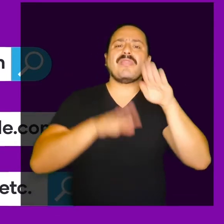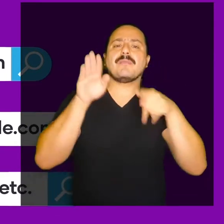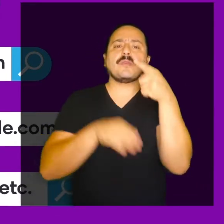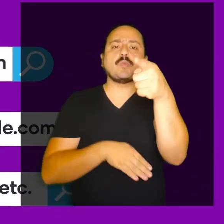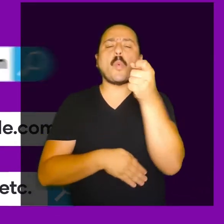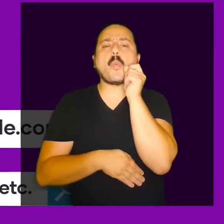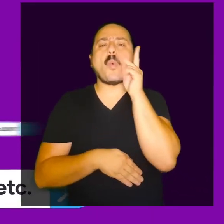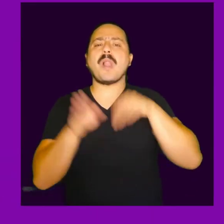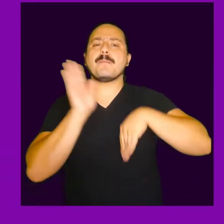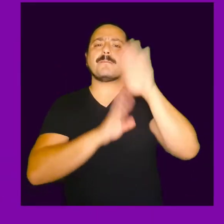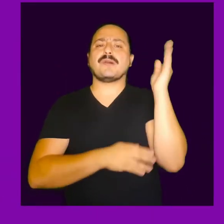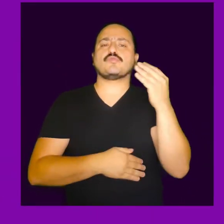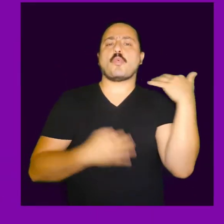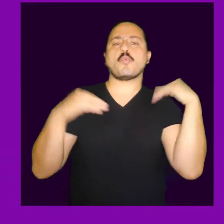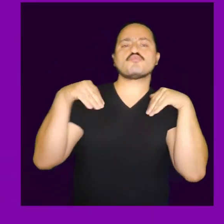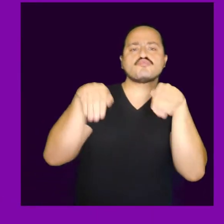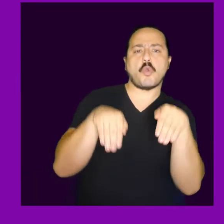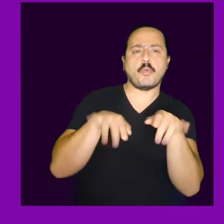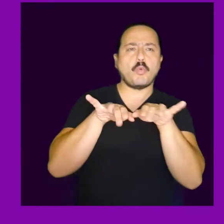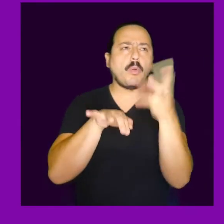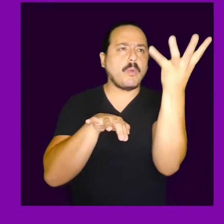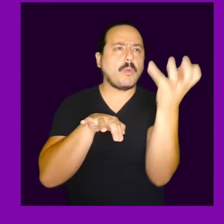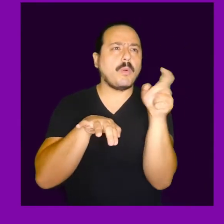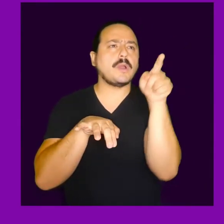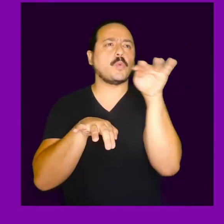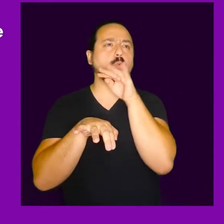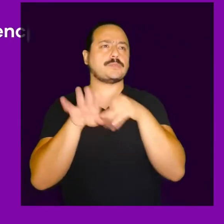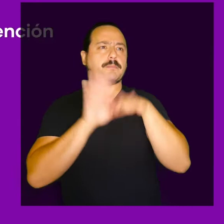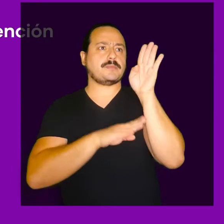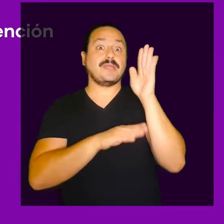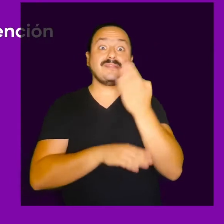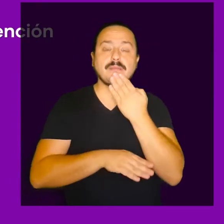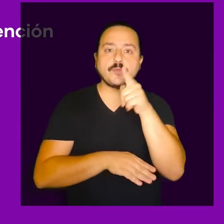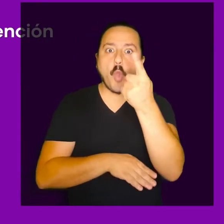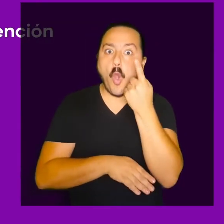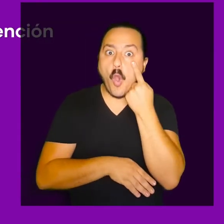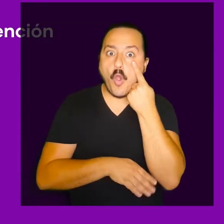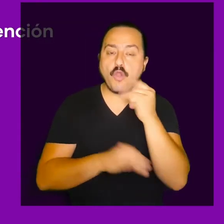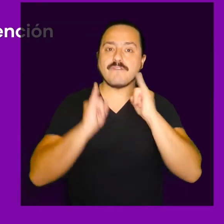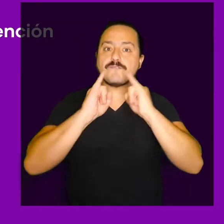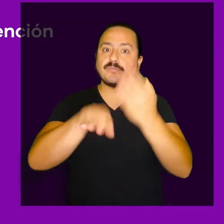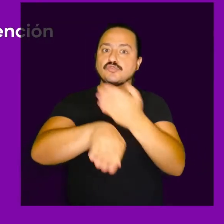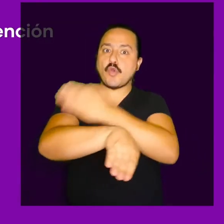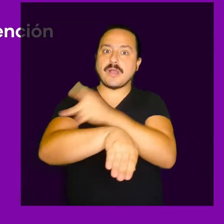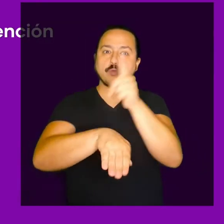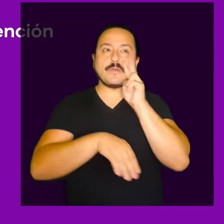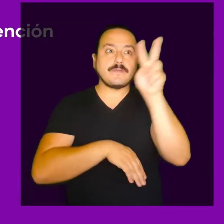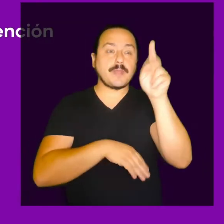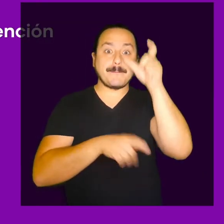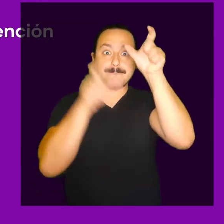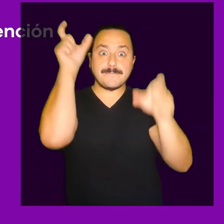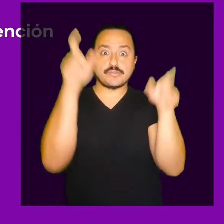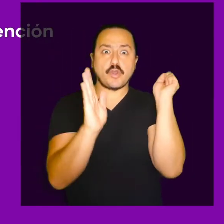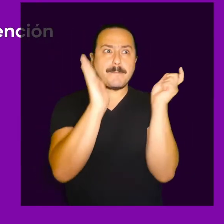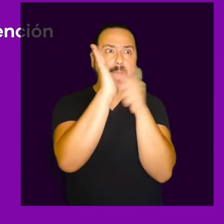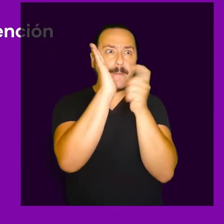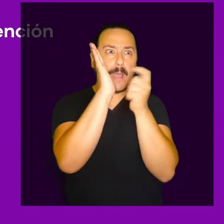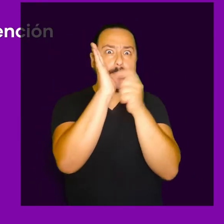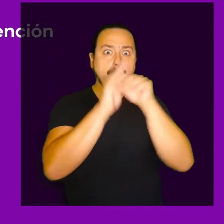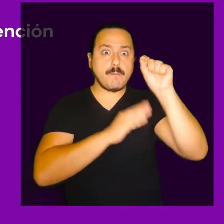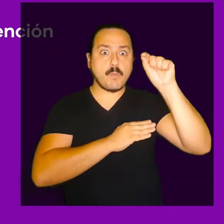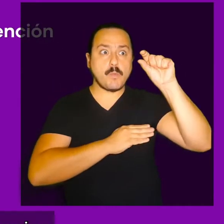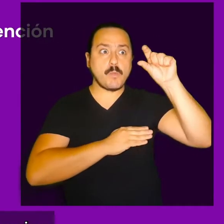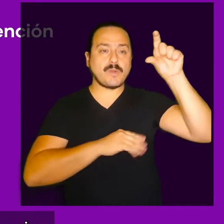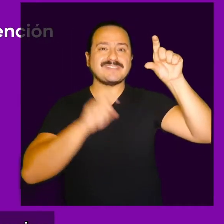encuentres lo que andas buscando. Debemos preocuparnos de prestar debida atención a la información que encontramos, porque ésta puede presentar